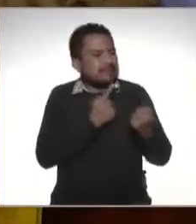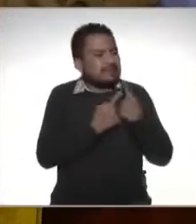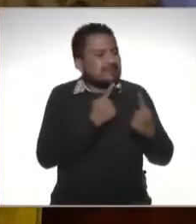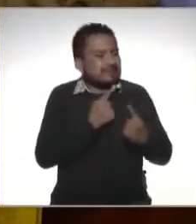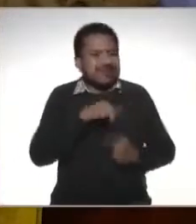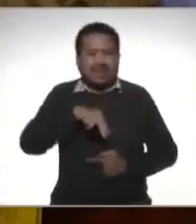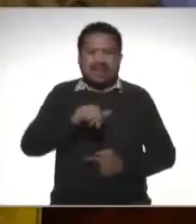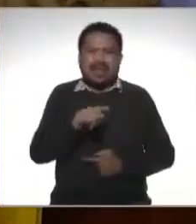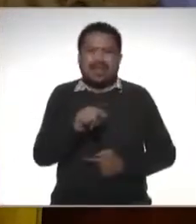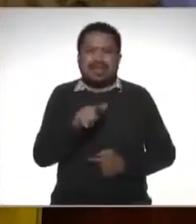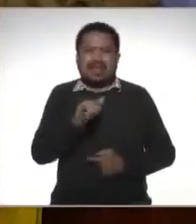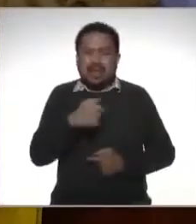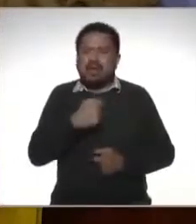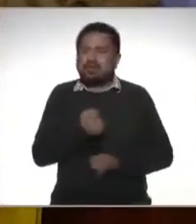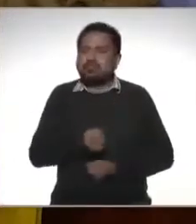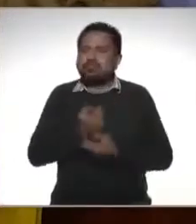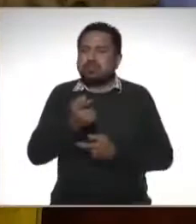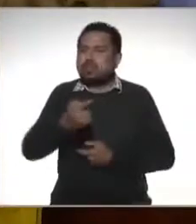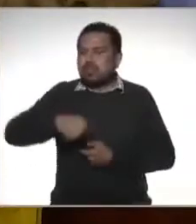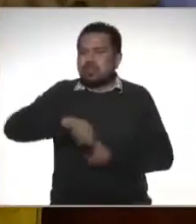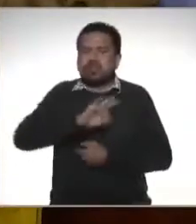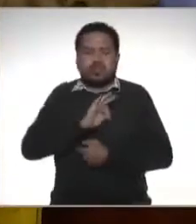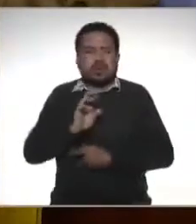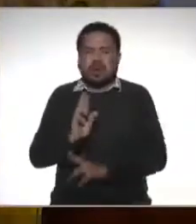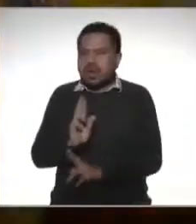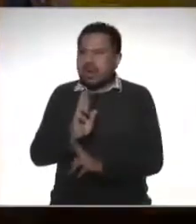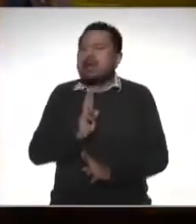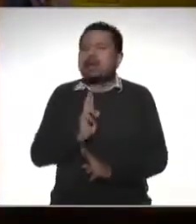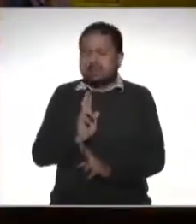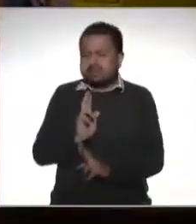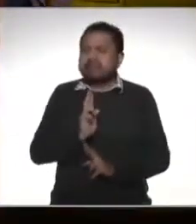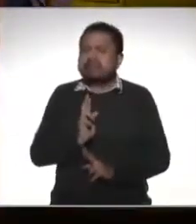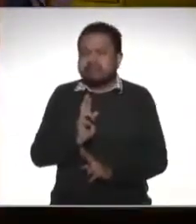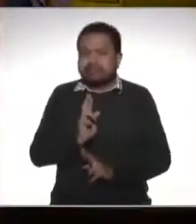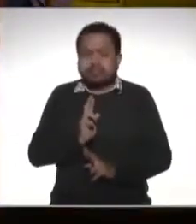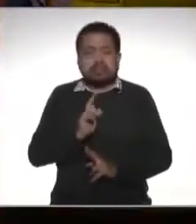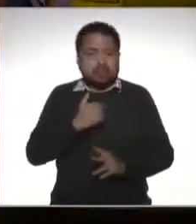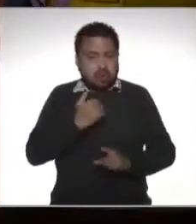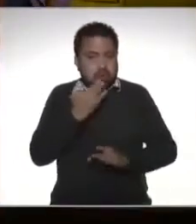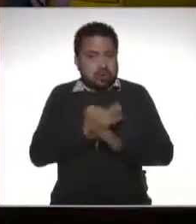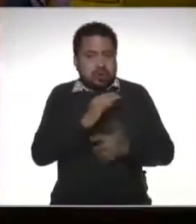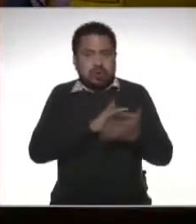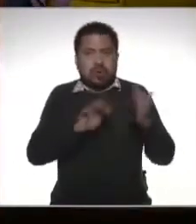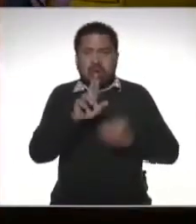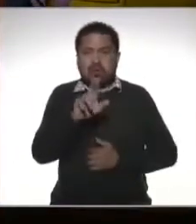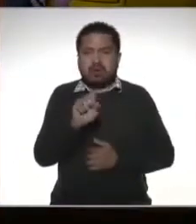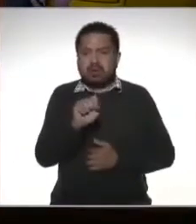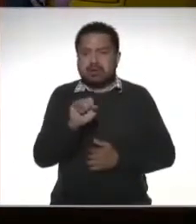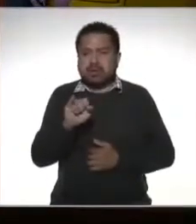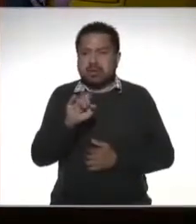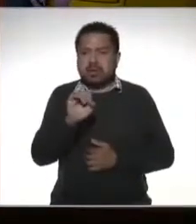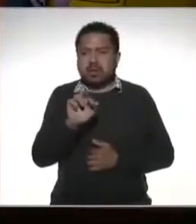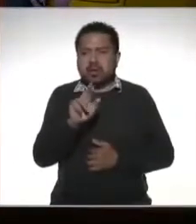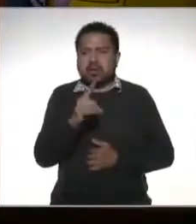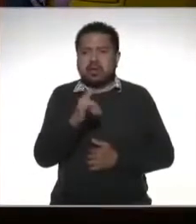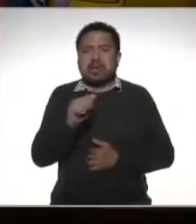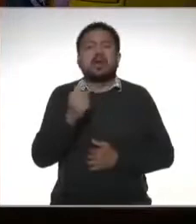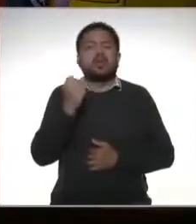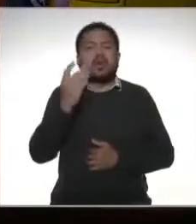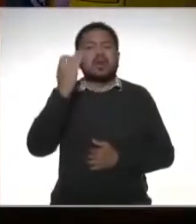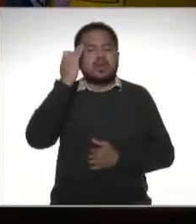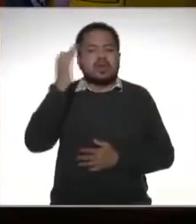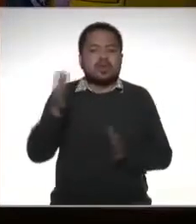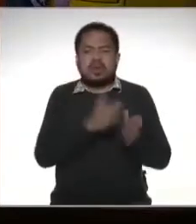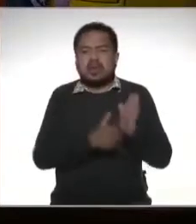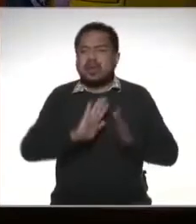estar lanzando preguntas y que ustedes van a ayudar a responderlas así que les voy a leer esta de Rosy Ortega ¿Cuánto tiempo se deben